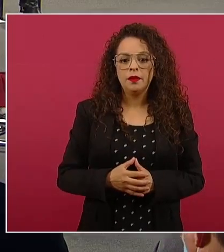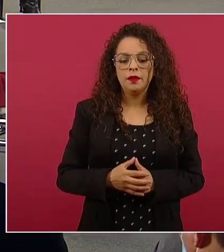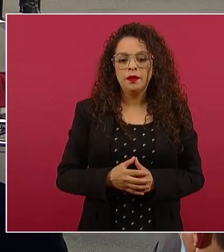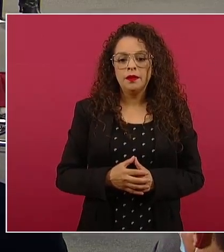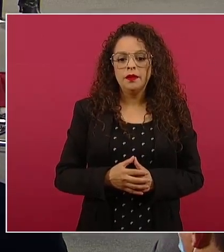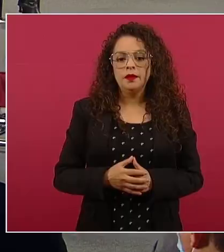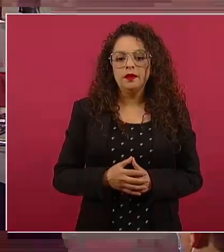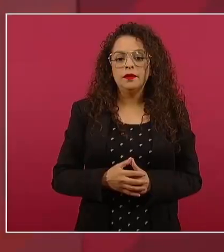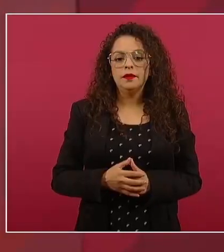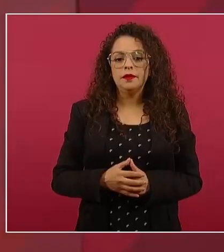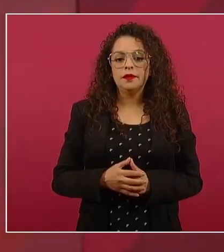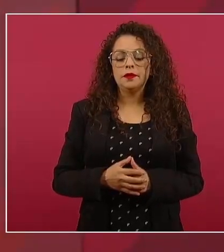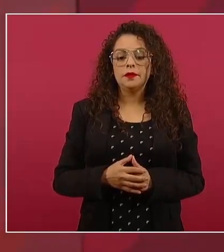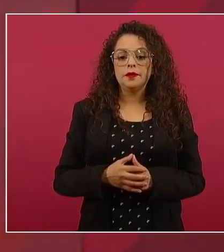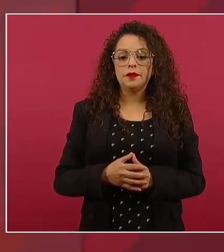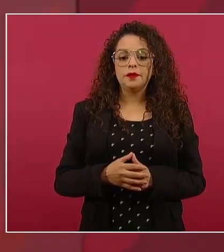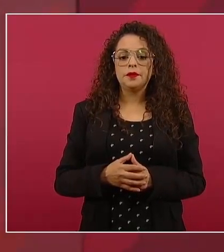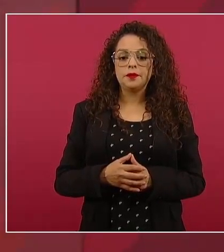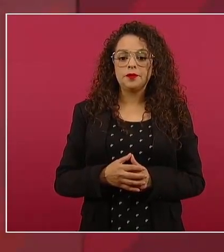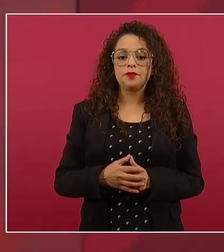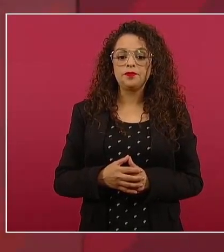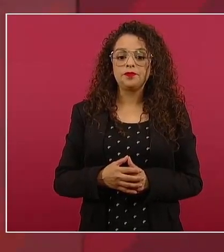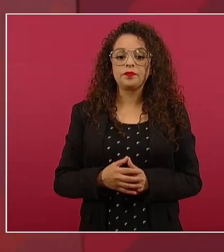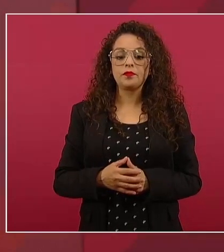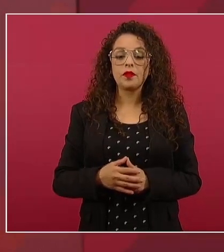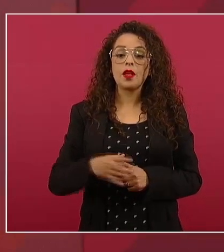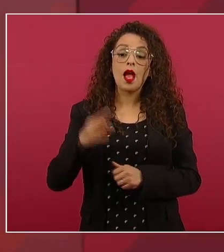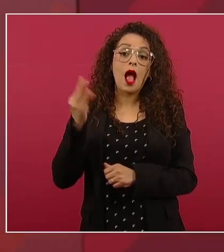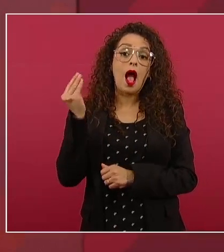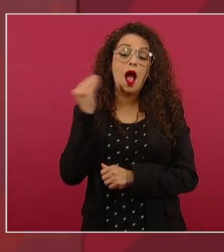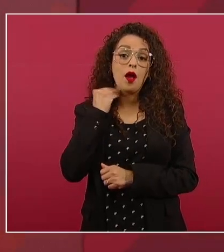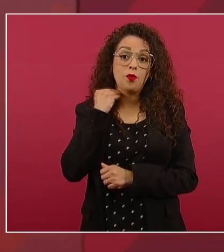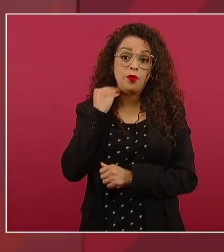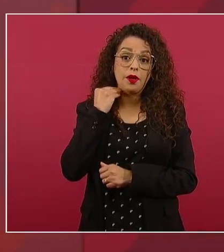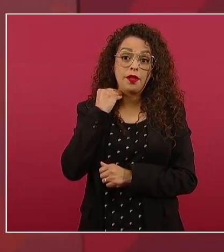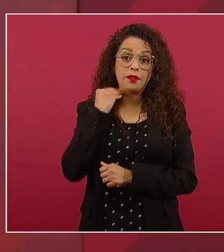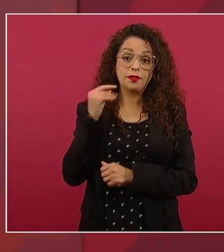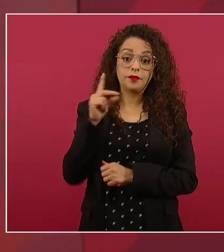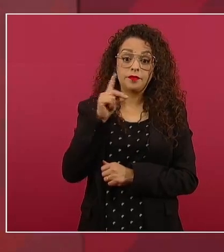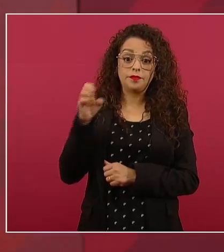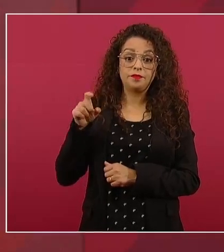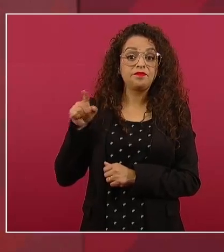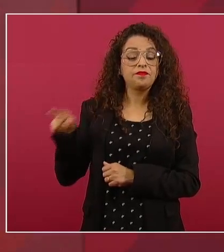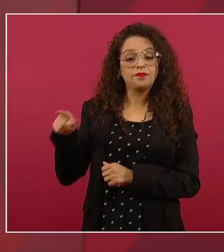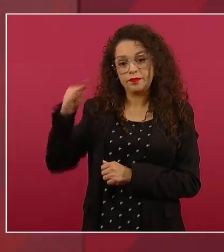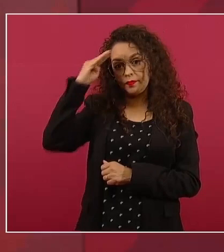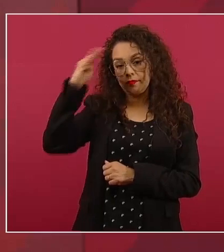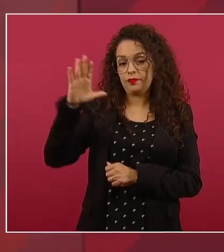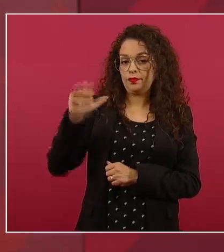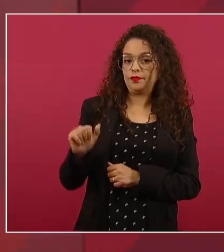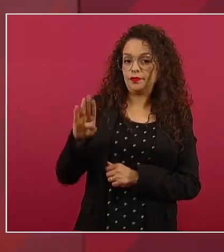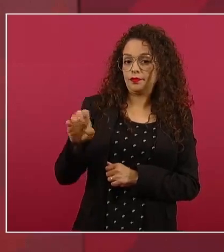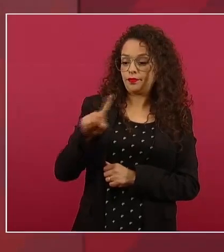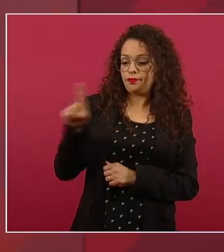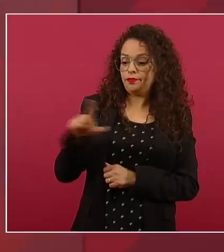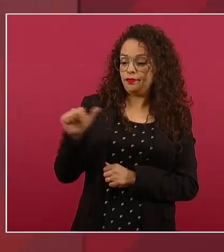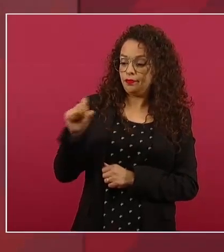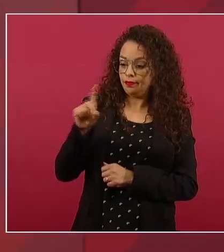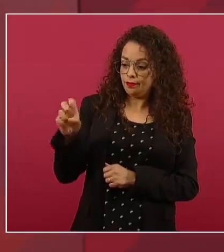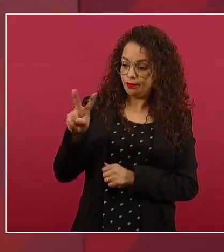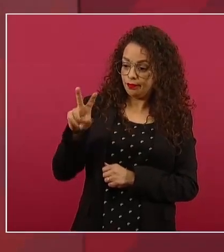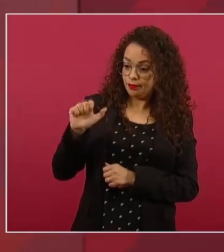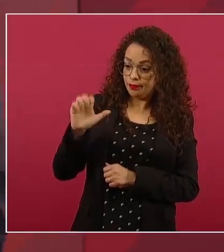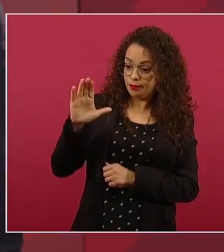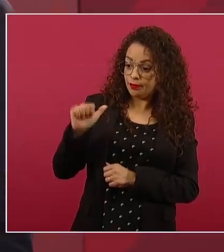Últimamente los abogados del señor Cabeza de Vaca sostienen que ese